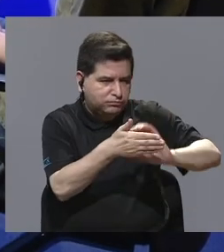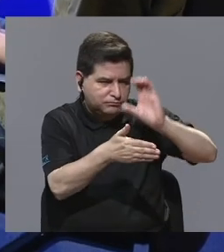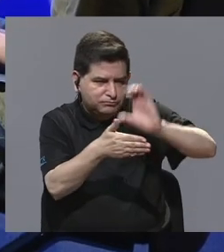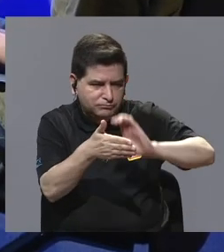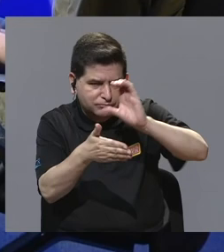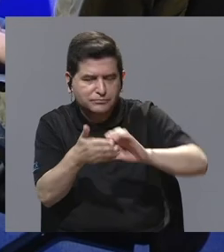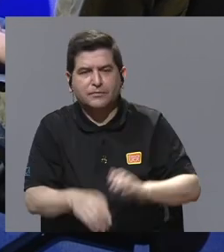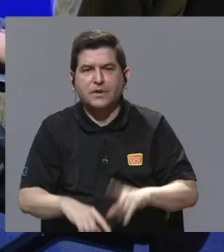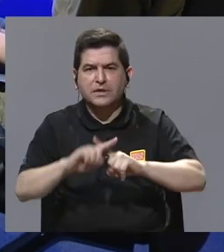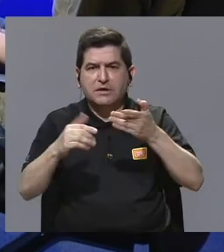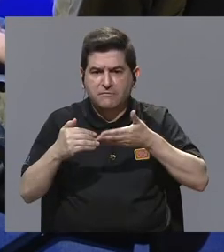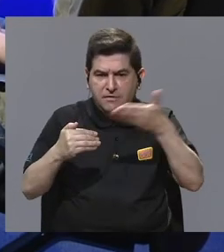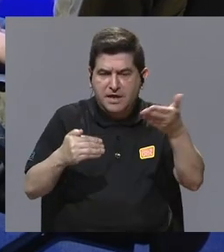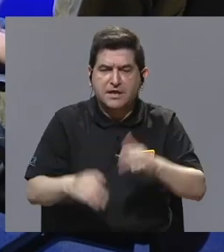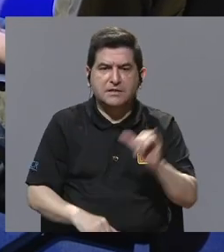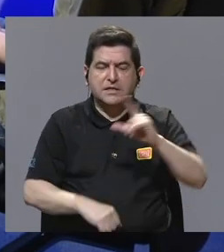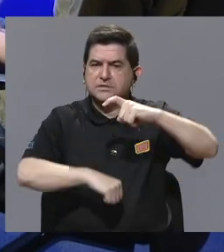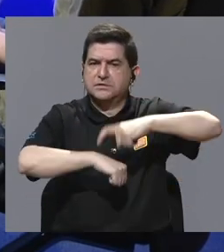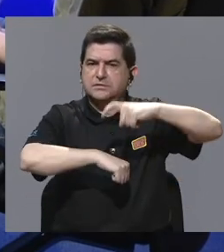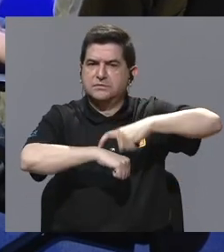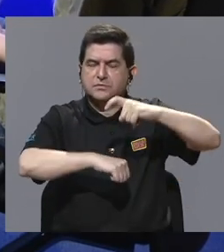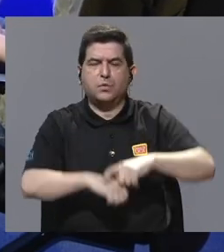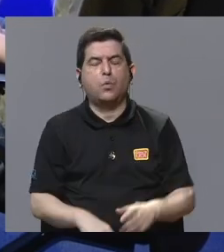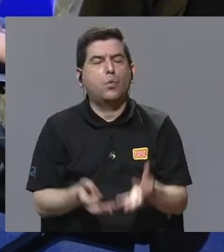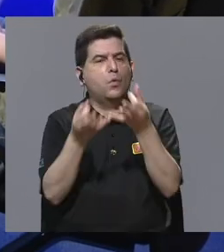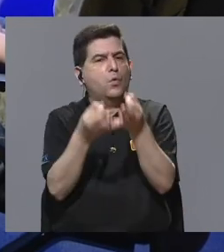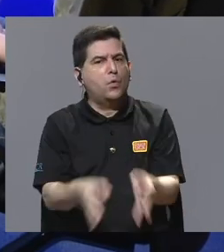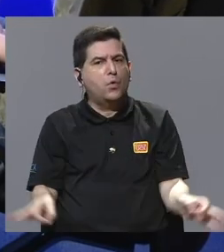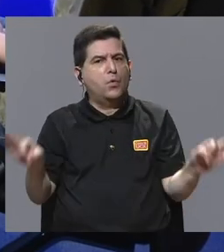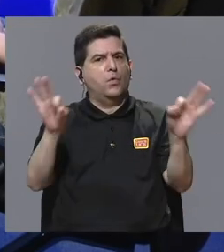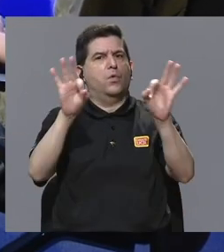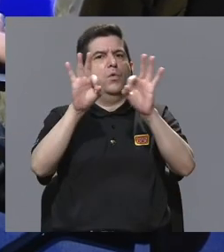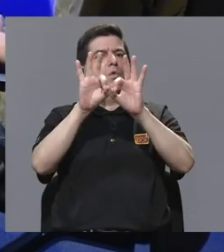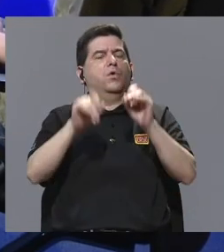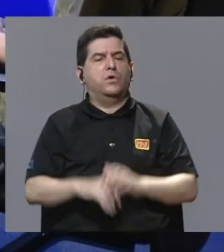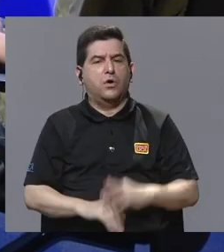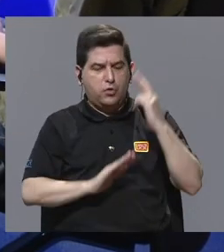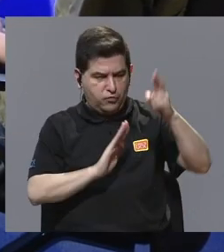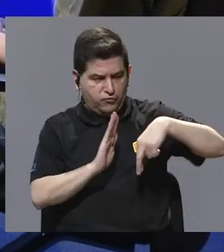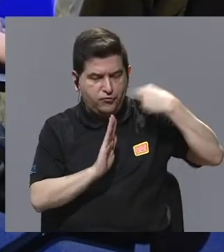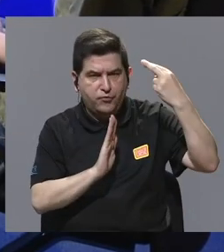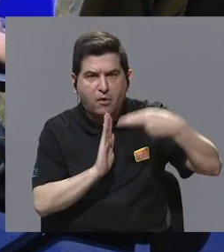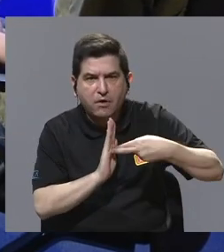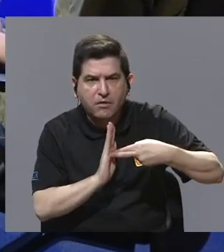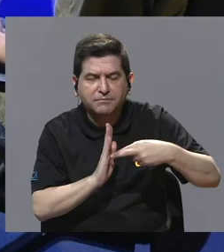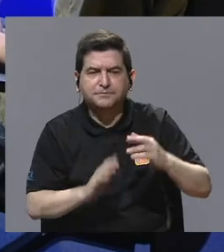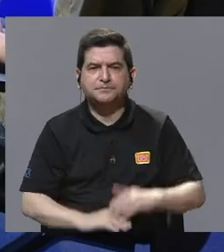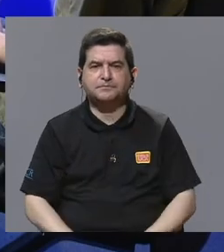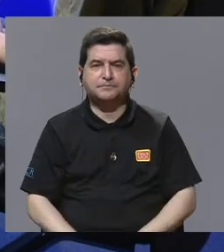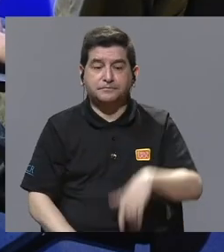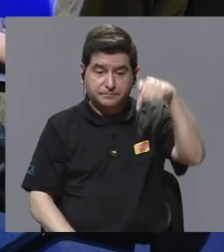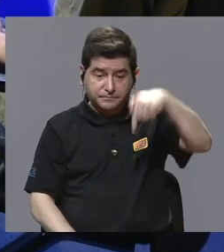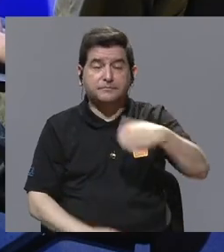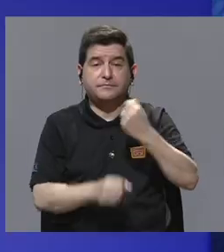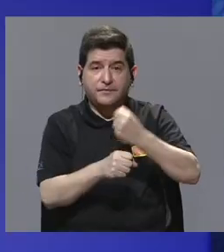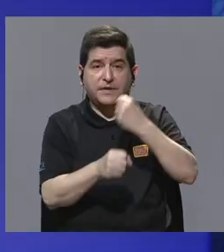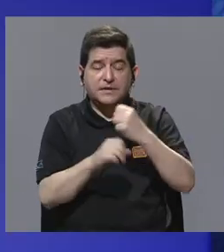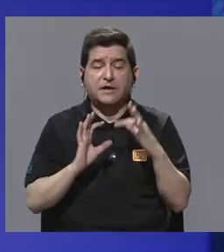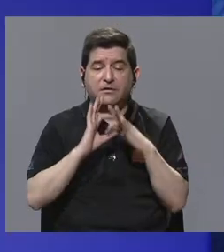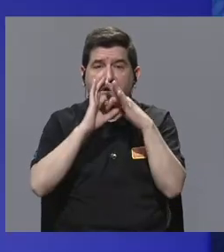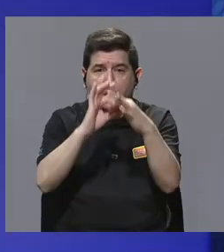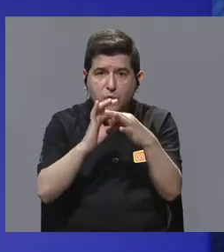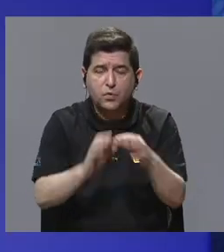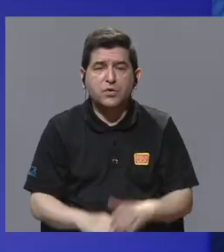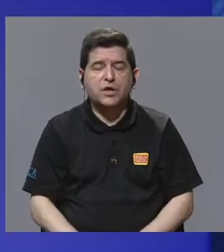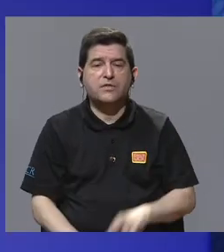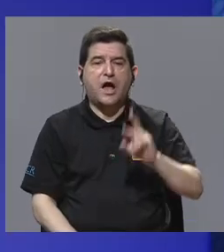tiene tantos elementos al mismo tiempo, es súper importante ese rol, ¿verdad? Que aquí se hizo un trabajo